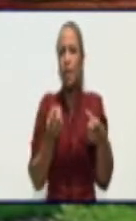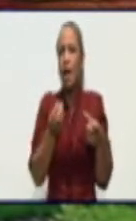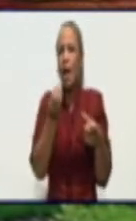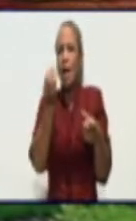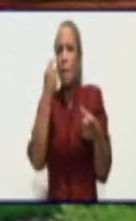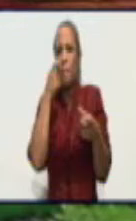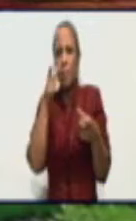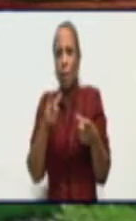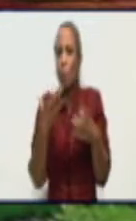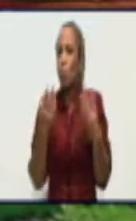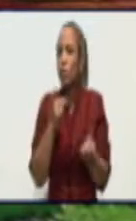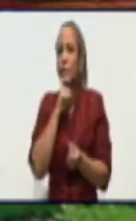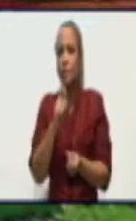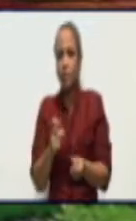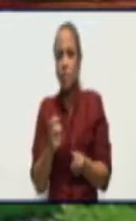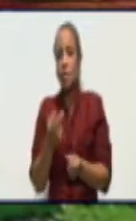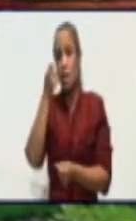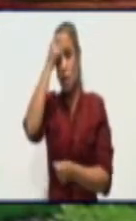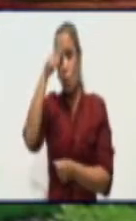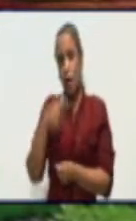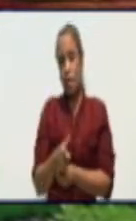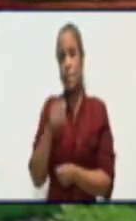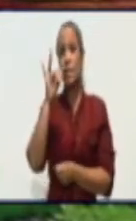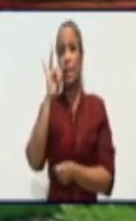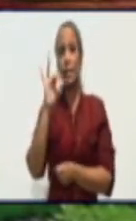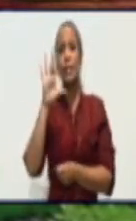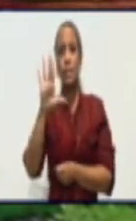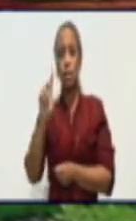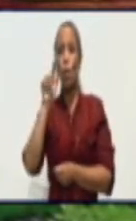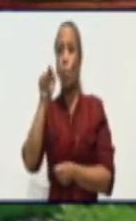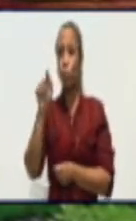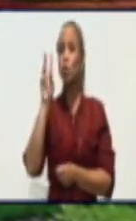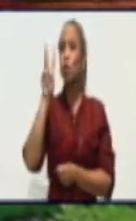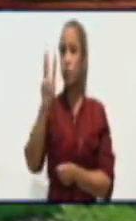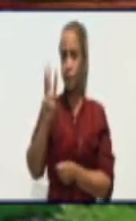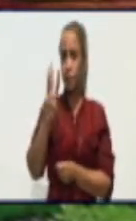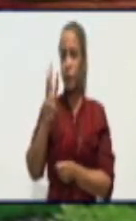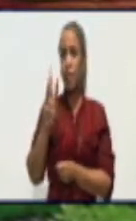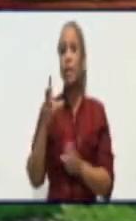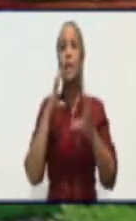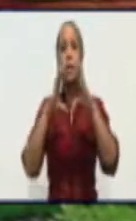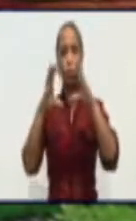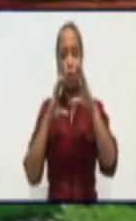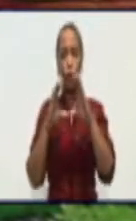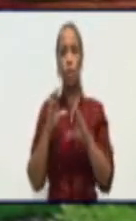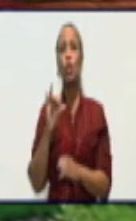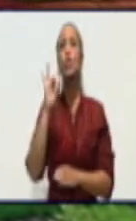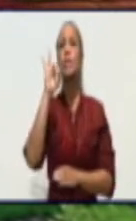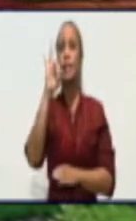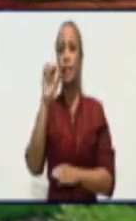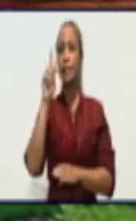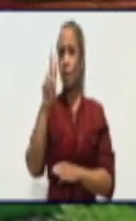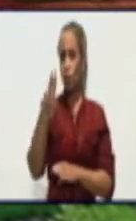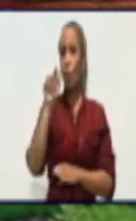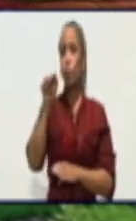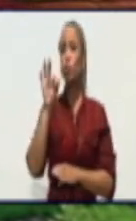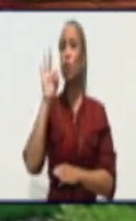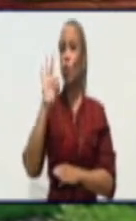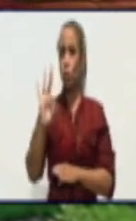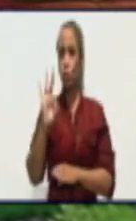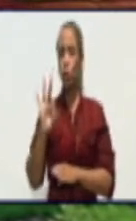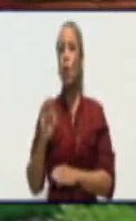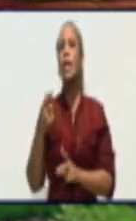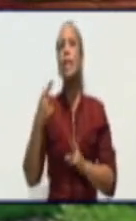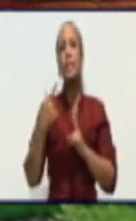Jiguanín, 75,3. Y Cautocristo, 72,8. Guisa, un territorio de